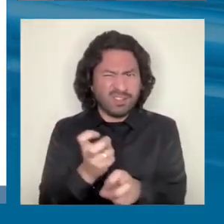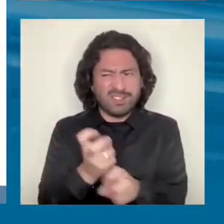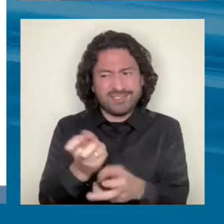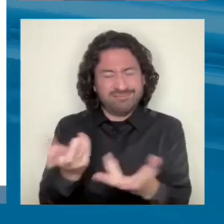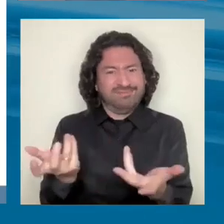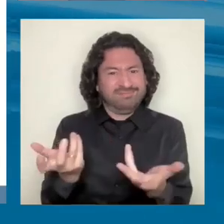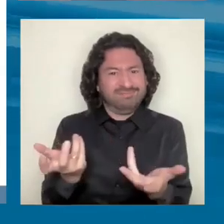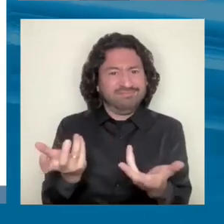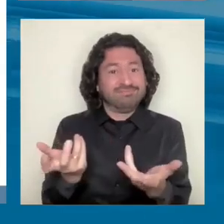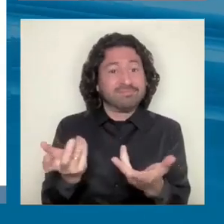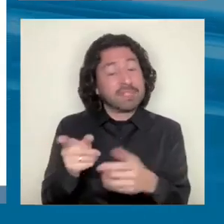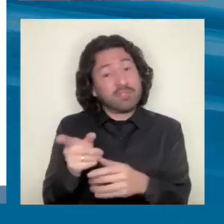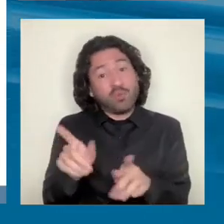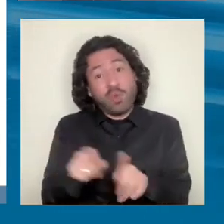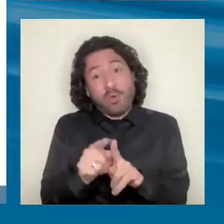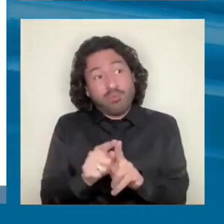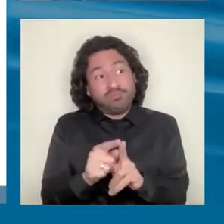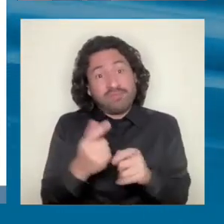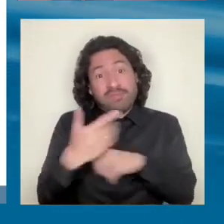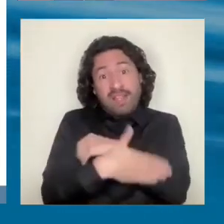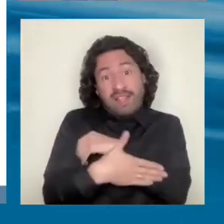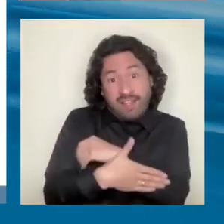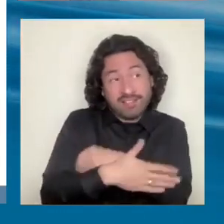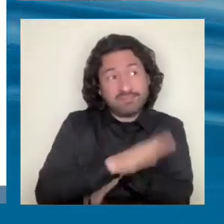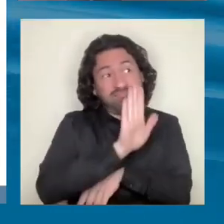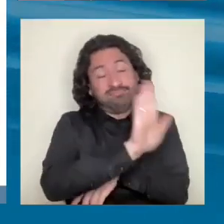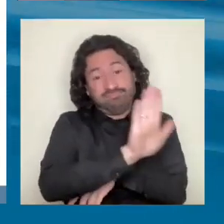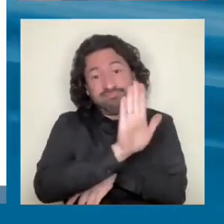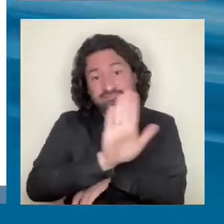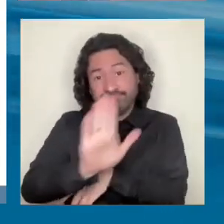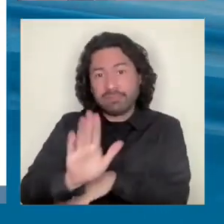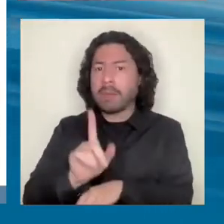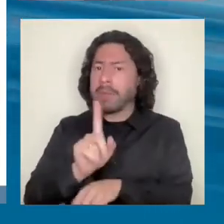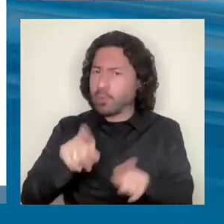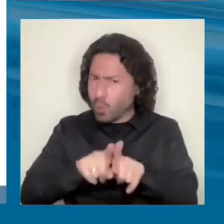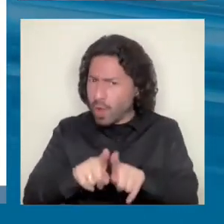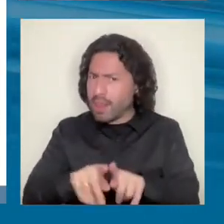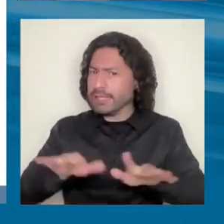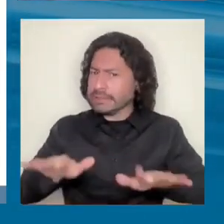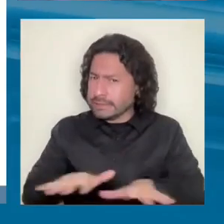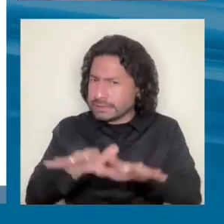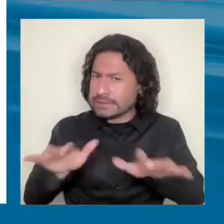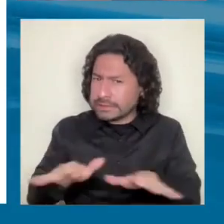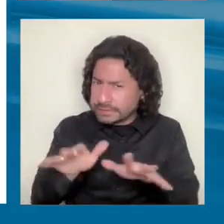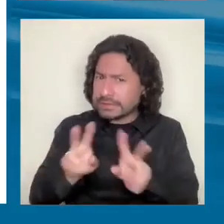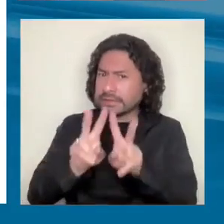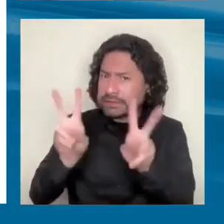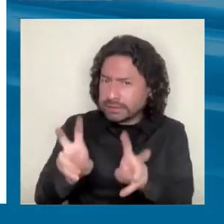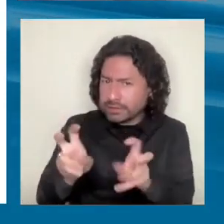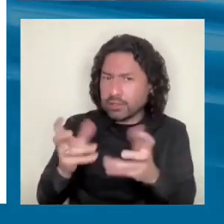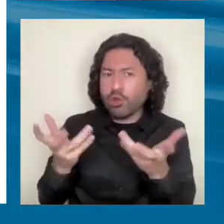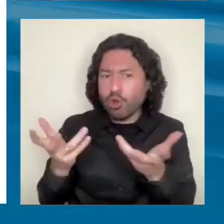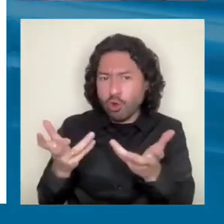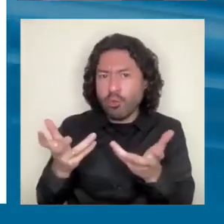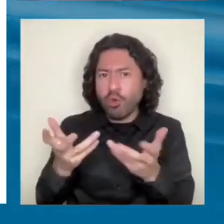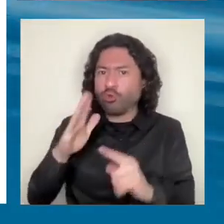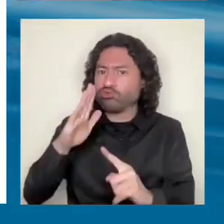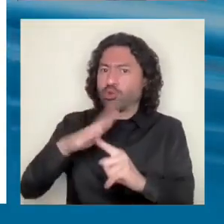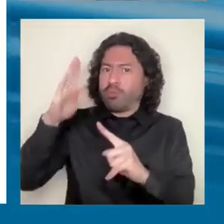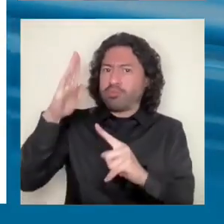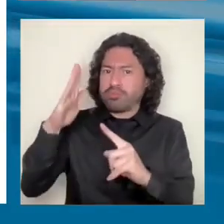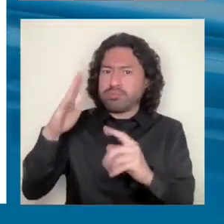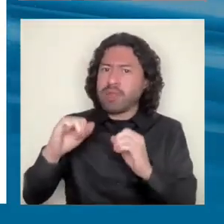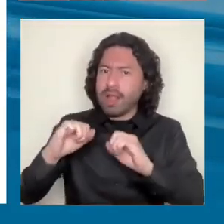toca en cada país, en cada contexto, pero sí hacemos un esfuerzo en materia sobre todo de las capacidades top de las instituciones.